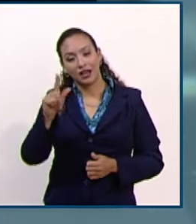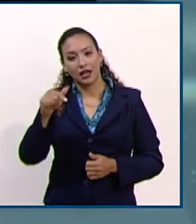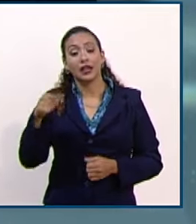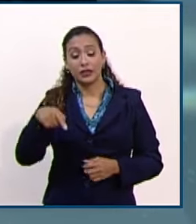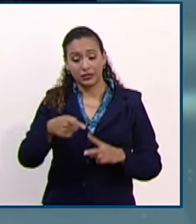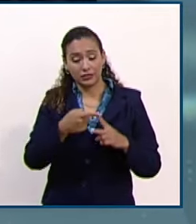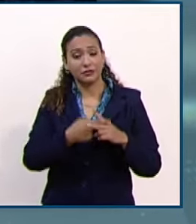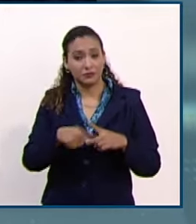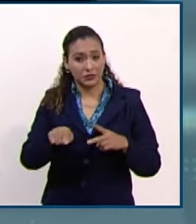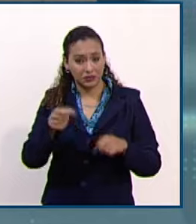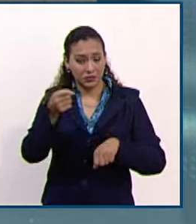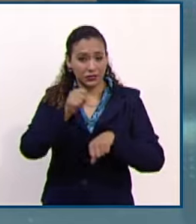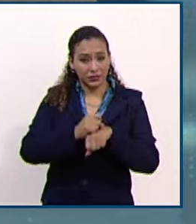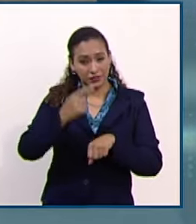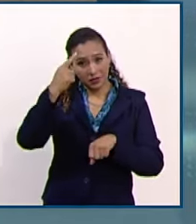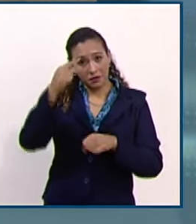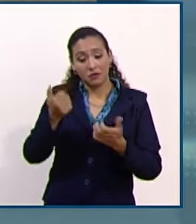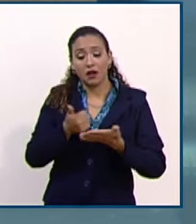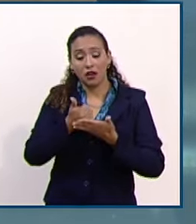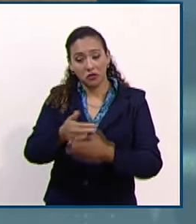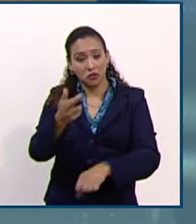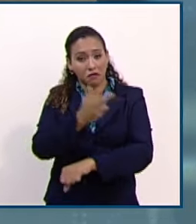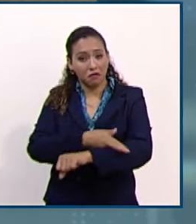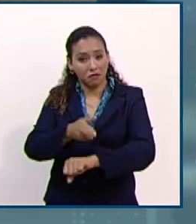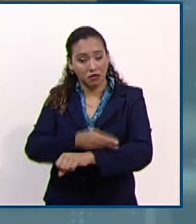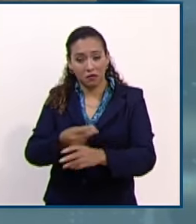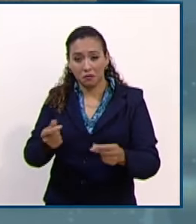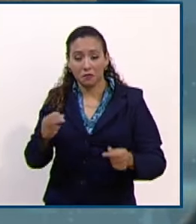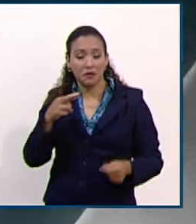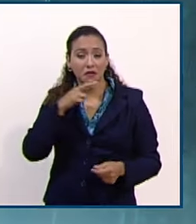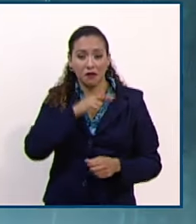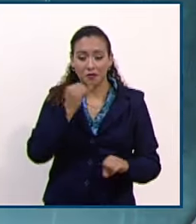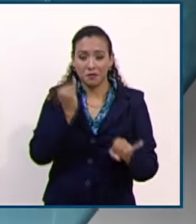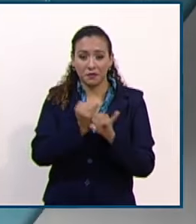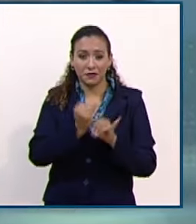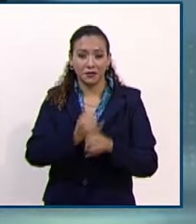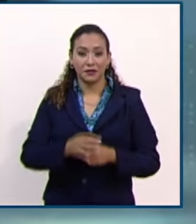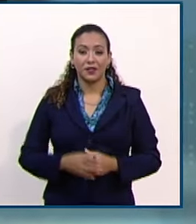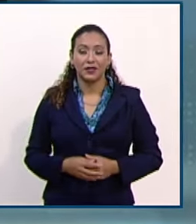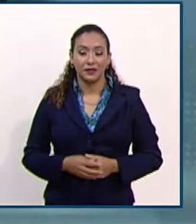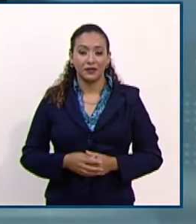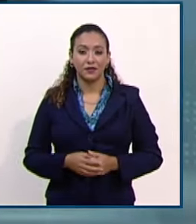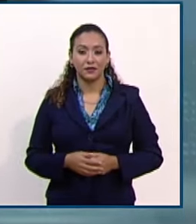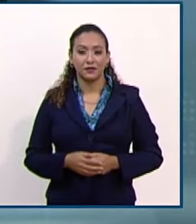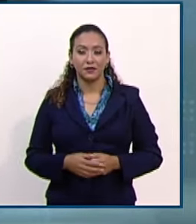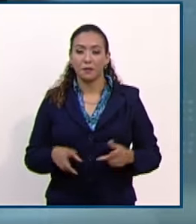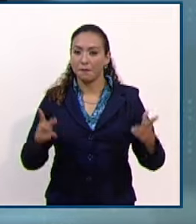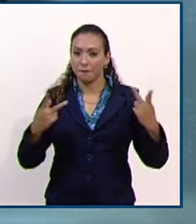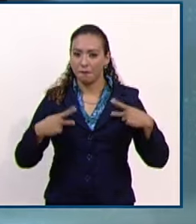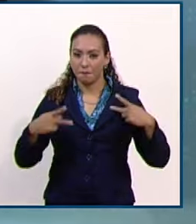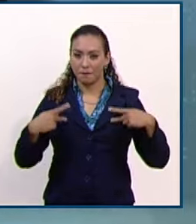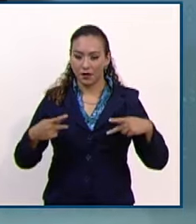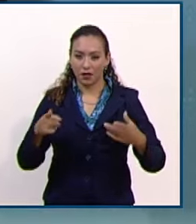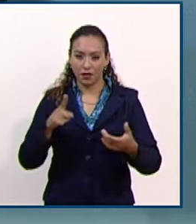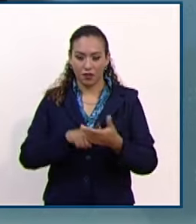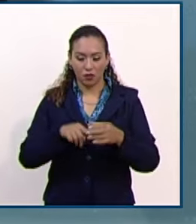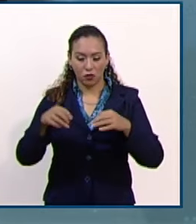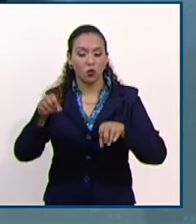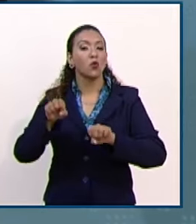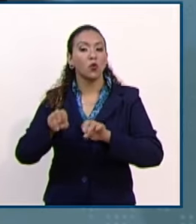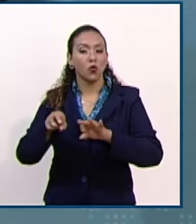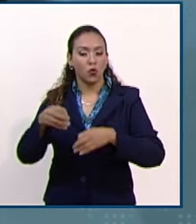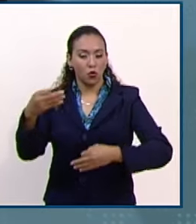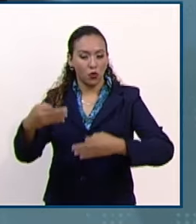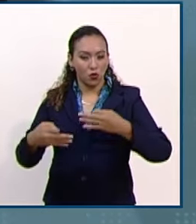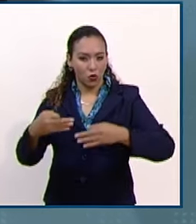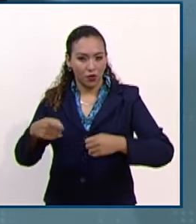el objetivo de facilitar la tramitación de asuntos de manera digital. Personal de los juzgados civiles y